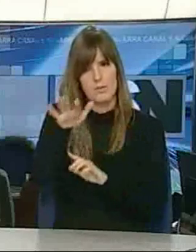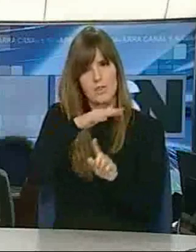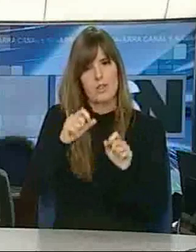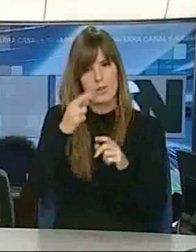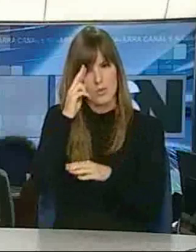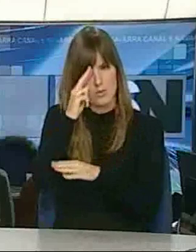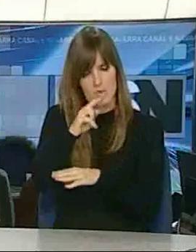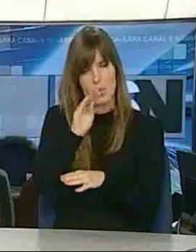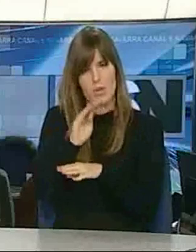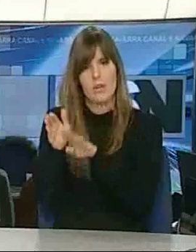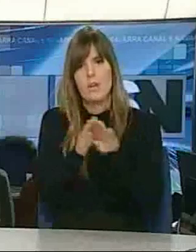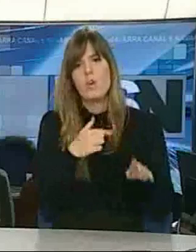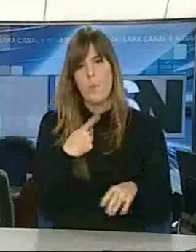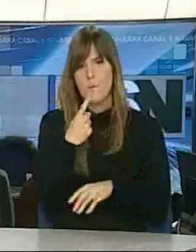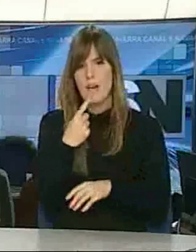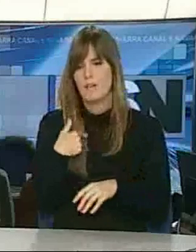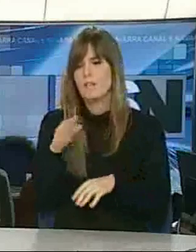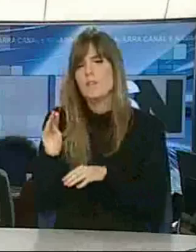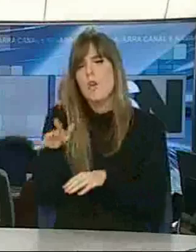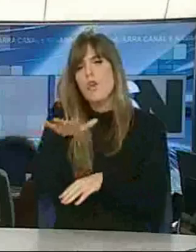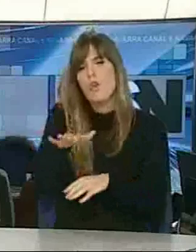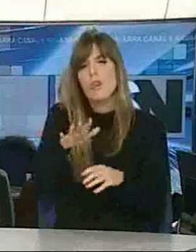He traído pilas. ¿Y dónde las tienes que meter?